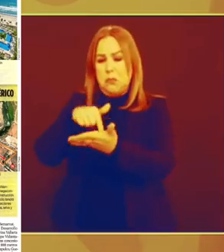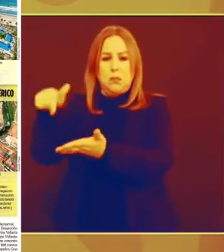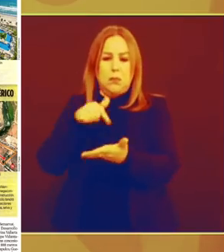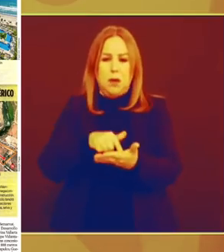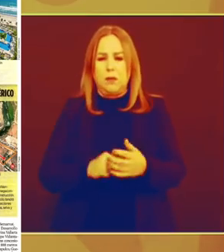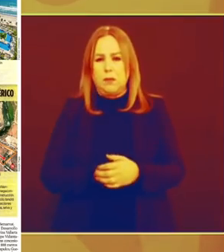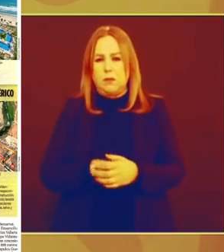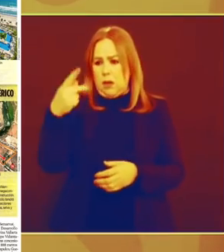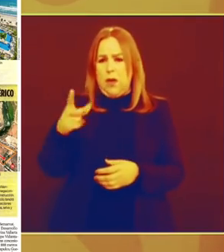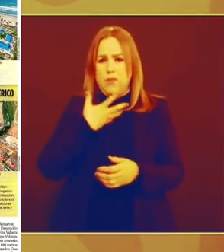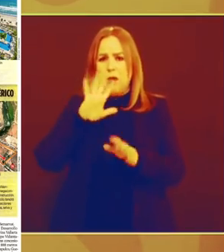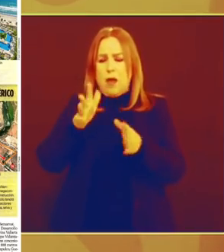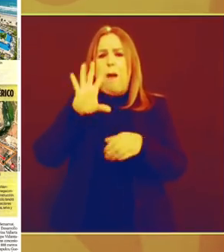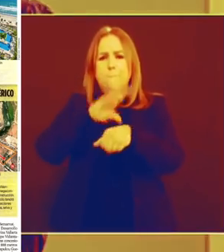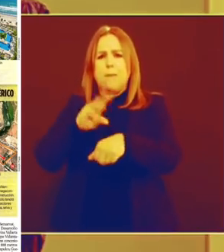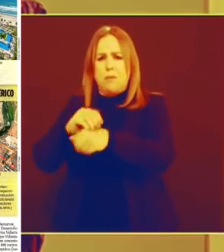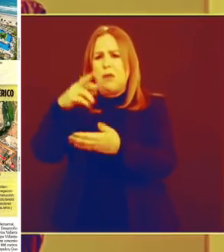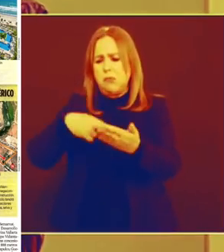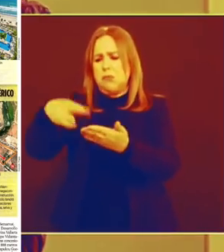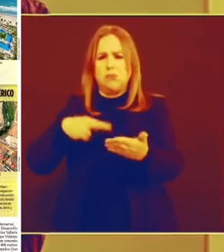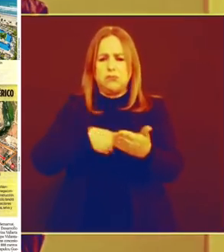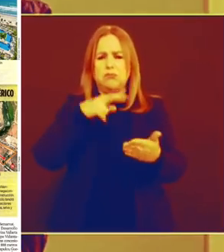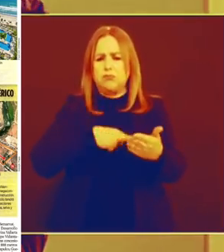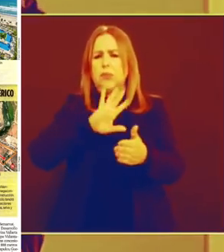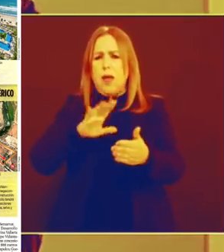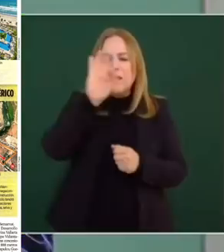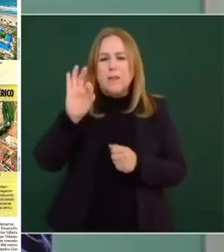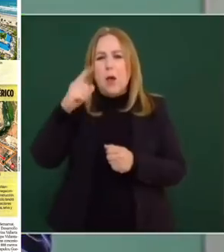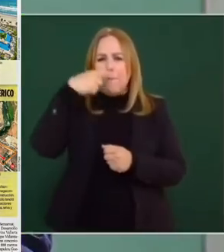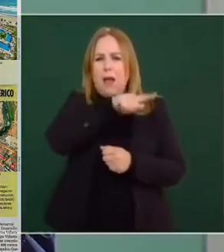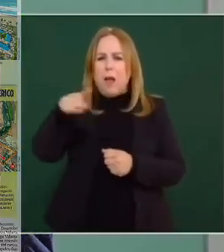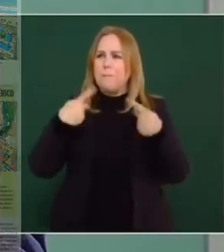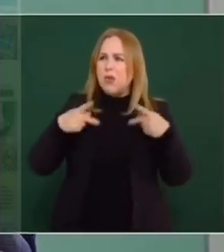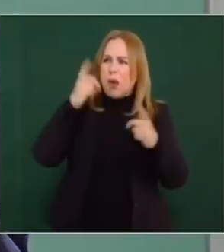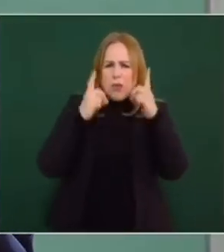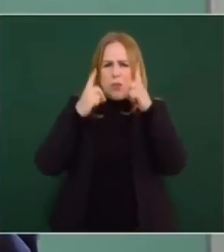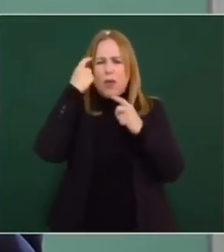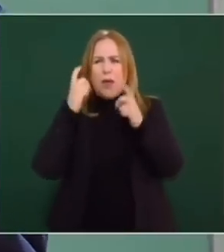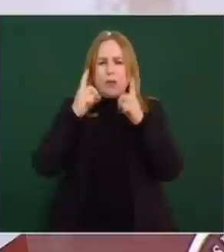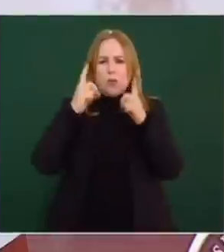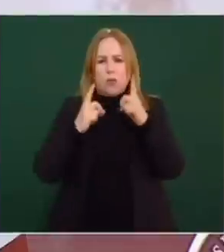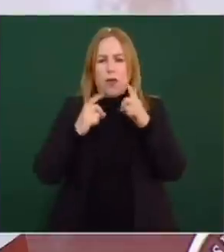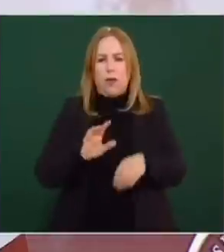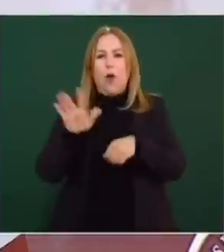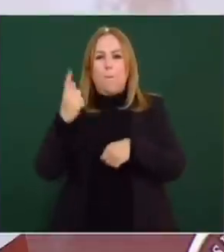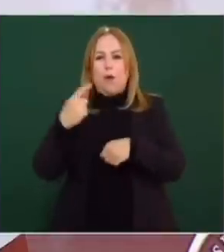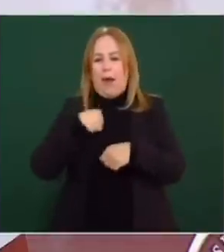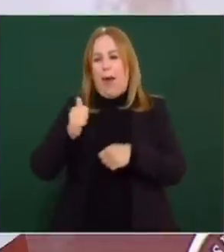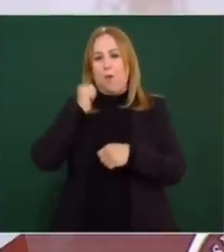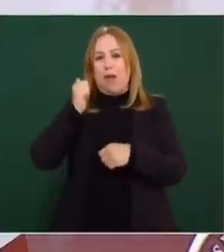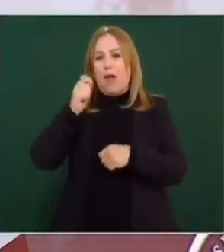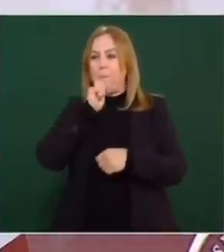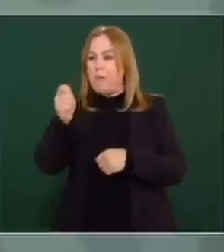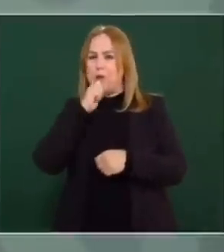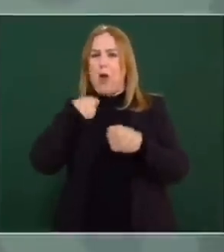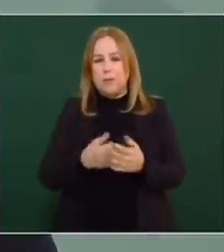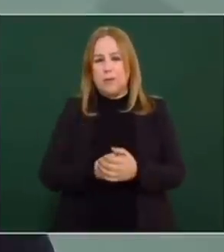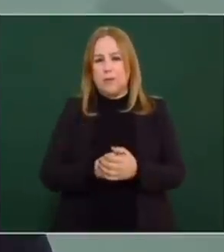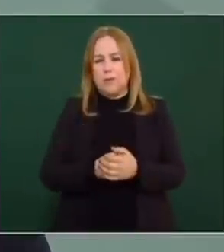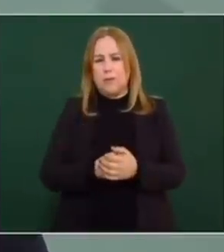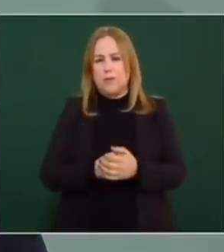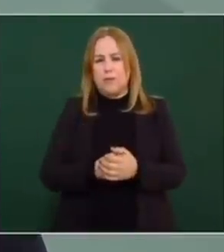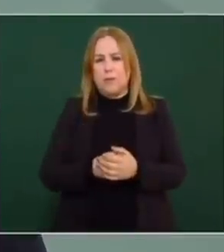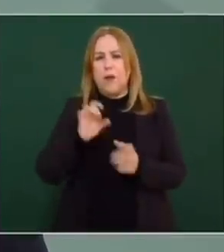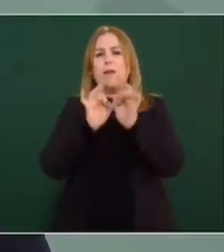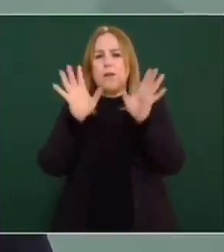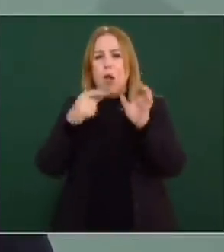y todos sus permisos, se los han dado los anteriores gobiernos. Todos usan la máxima de lampa de periodismo, que la calumnia cuando no mancha tizna. Si